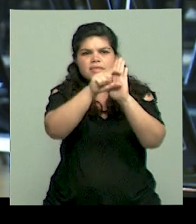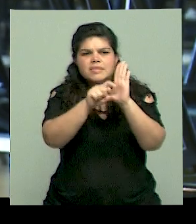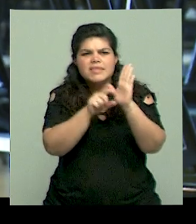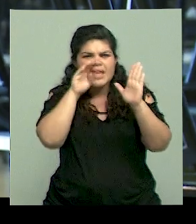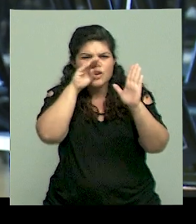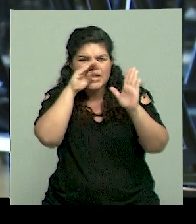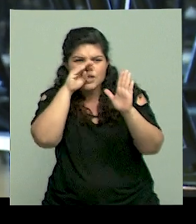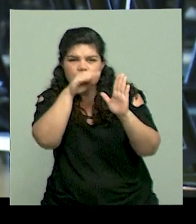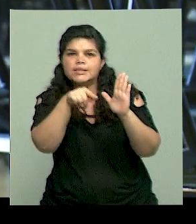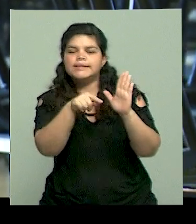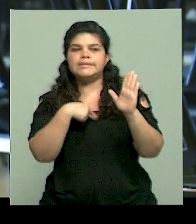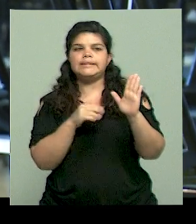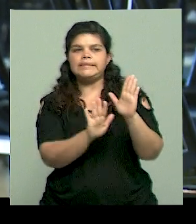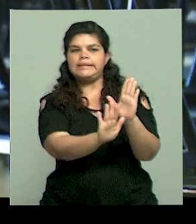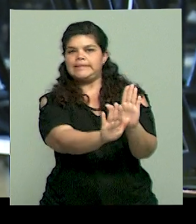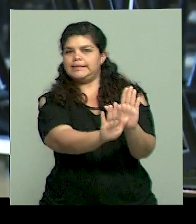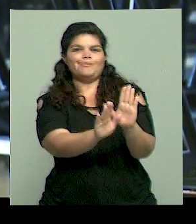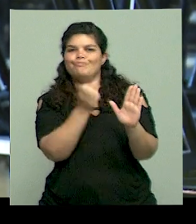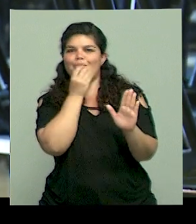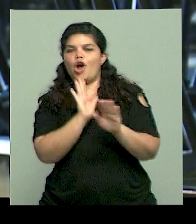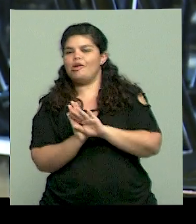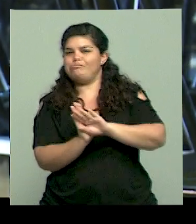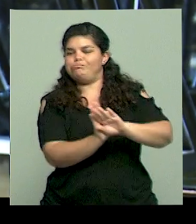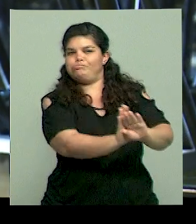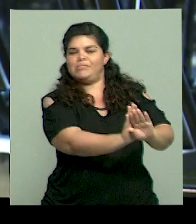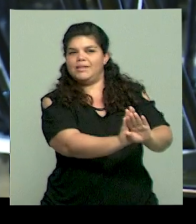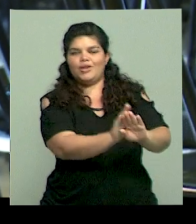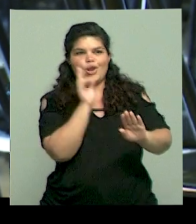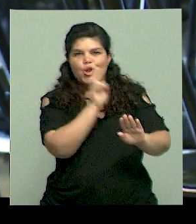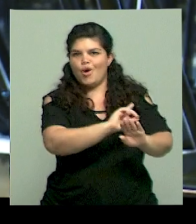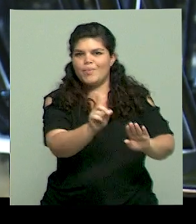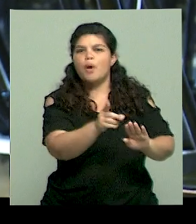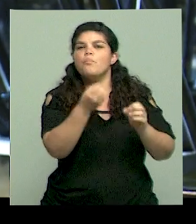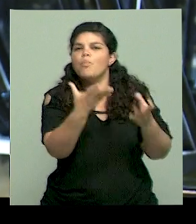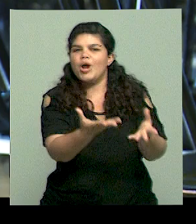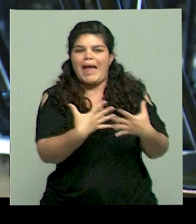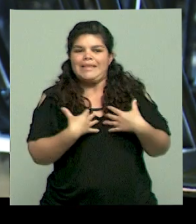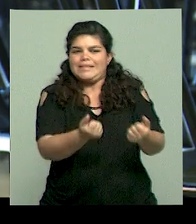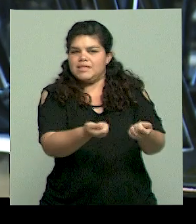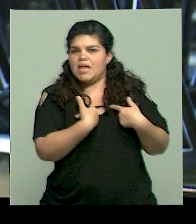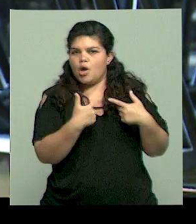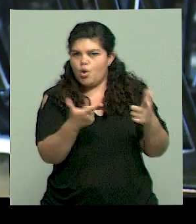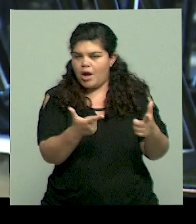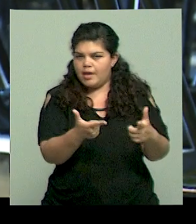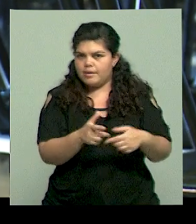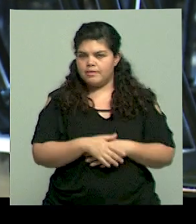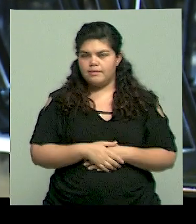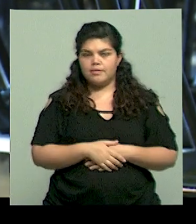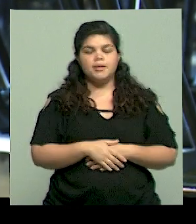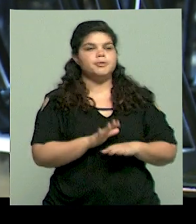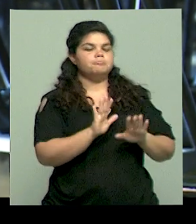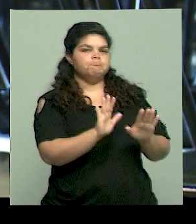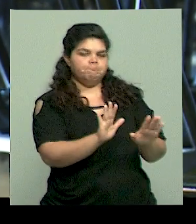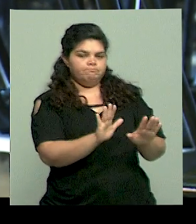Esa información que tenemos, ¿le tenemos que dar realmente la bolilla que tiene que tener o...? Yo siempre lo digo así,